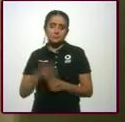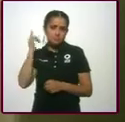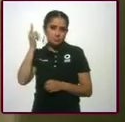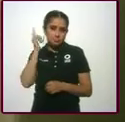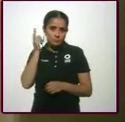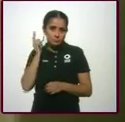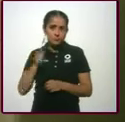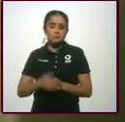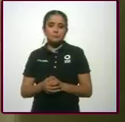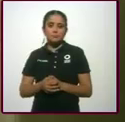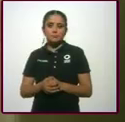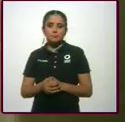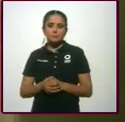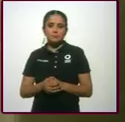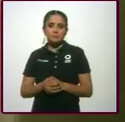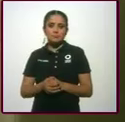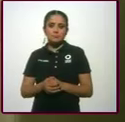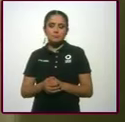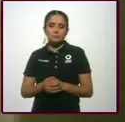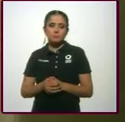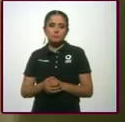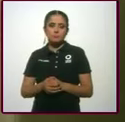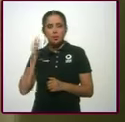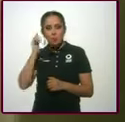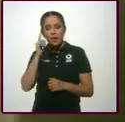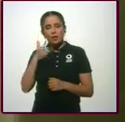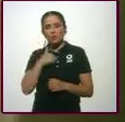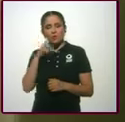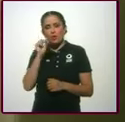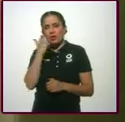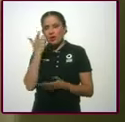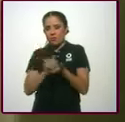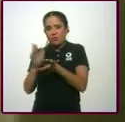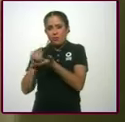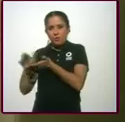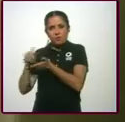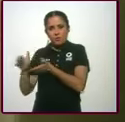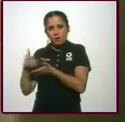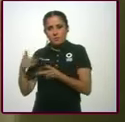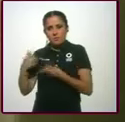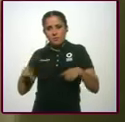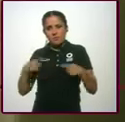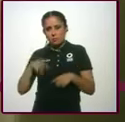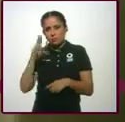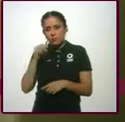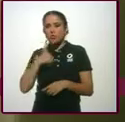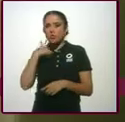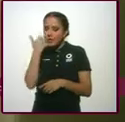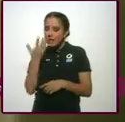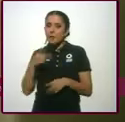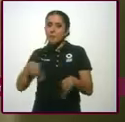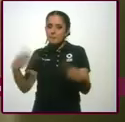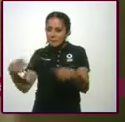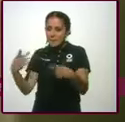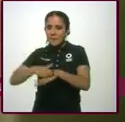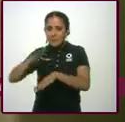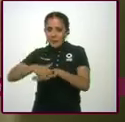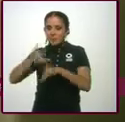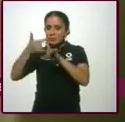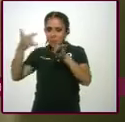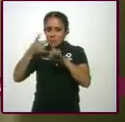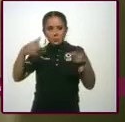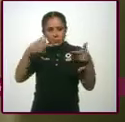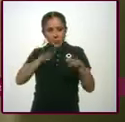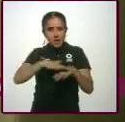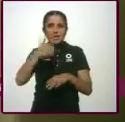que no... No, no, no... Nuestra intención no es esa. Nuestra intención es mejorar las ventas y lo que te digo, la